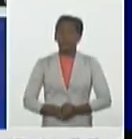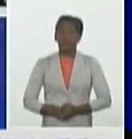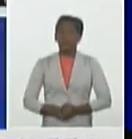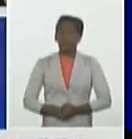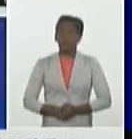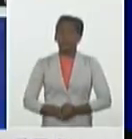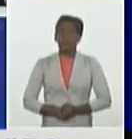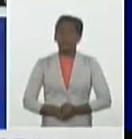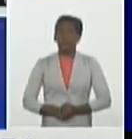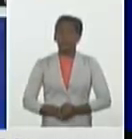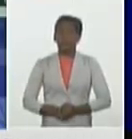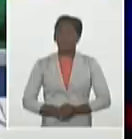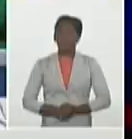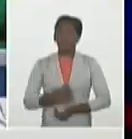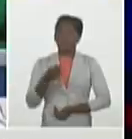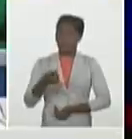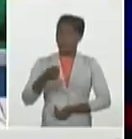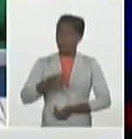Ayer